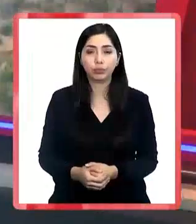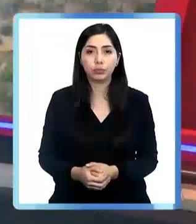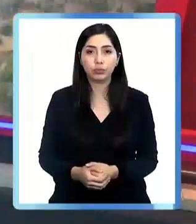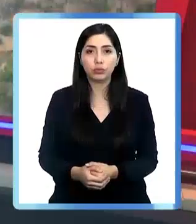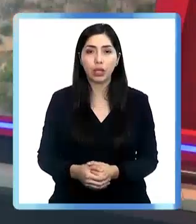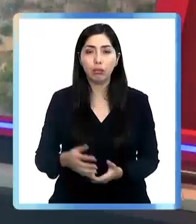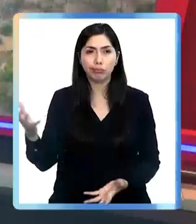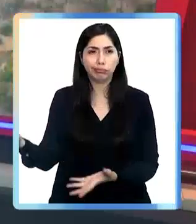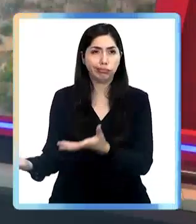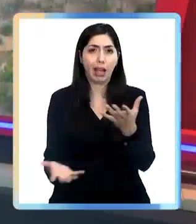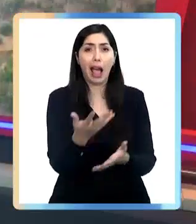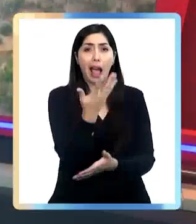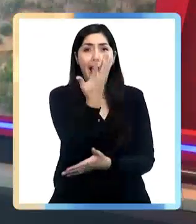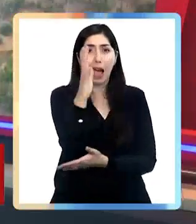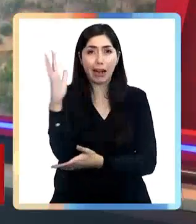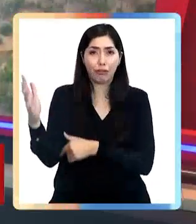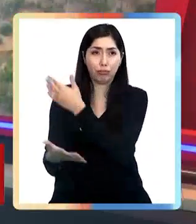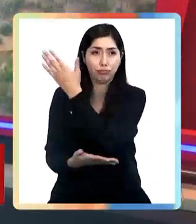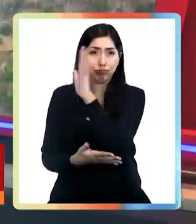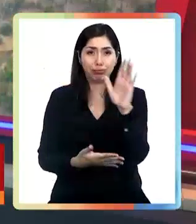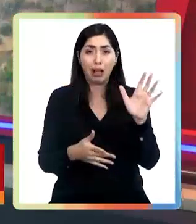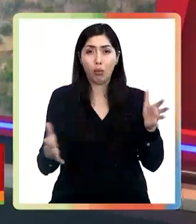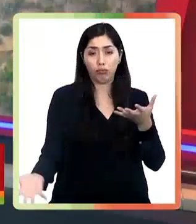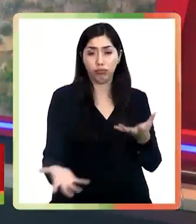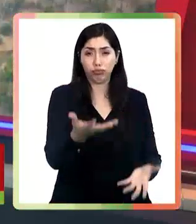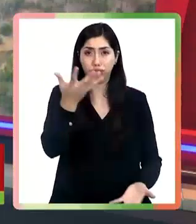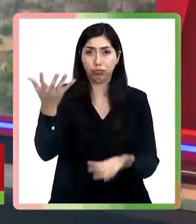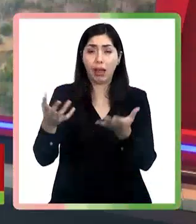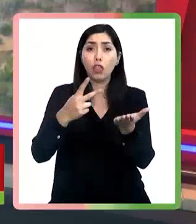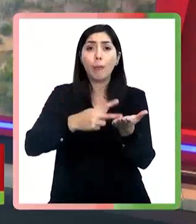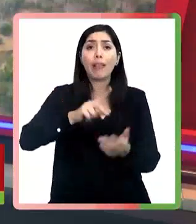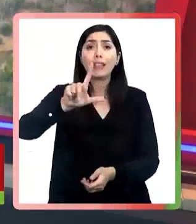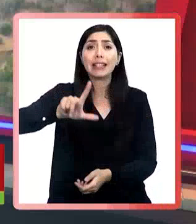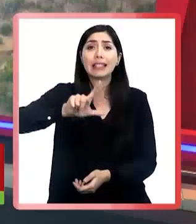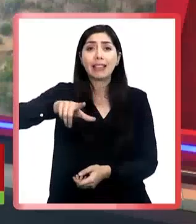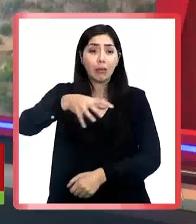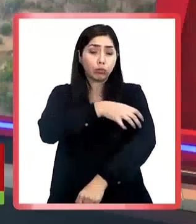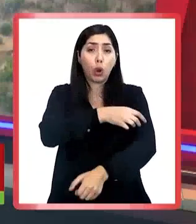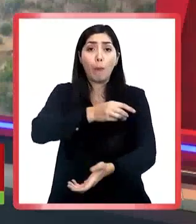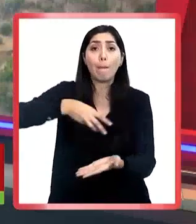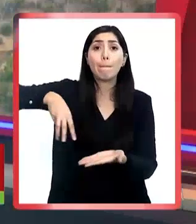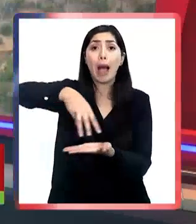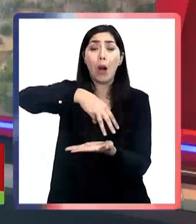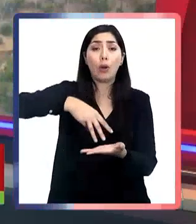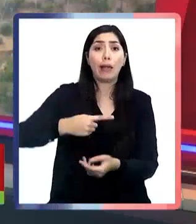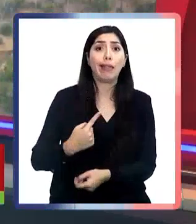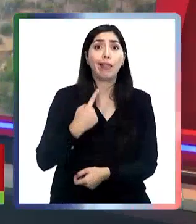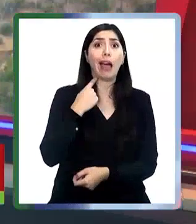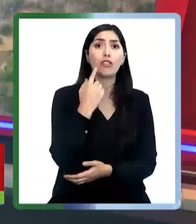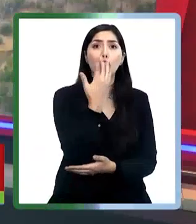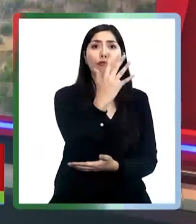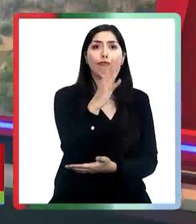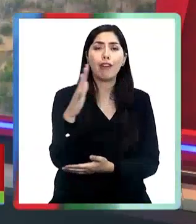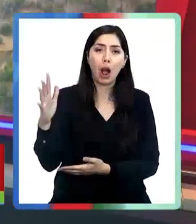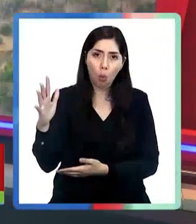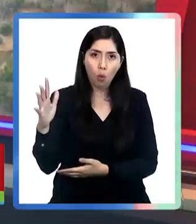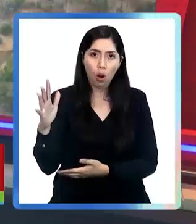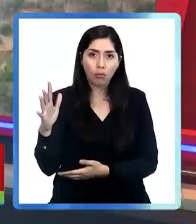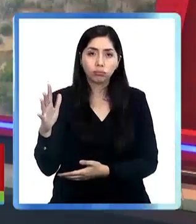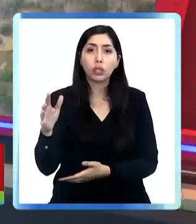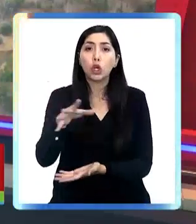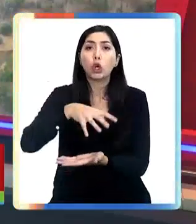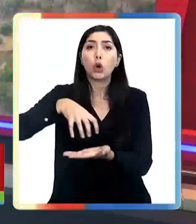Los mega incendios forestales de 2017 en el Maule provocaron un devastador daño en los bosques de Nirivilo